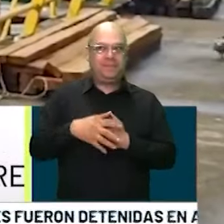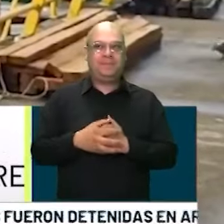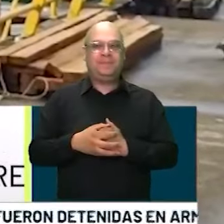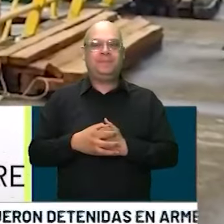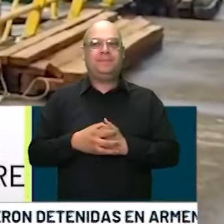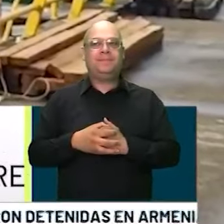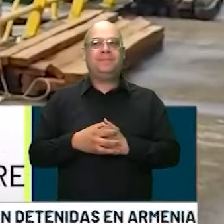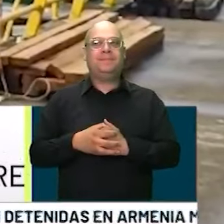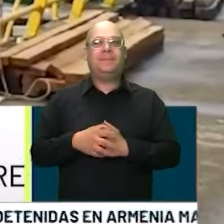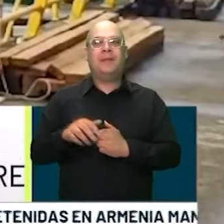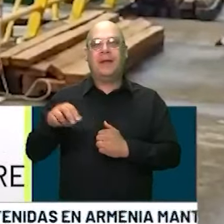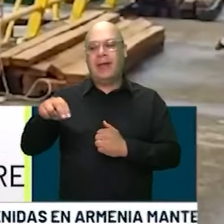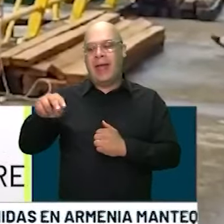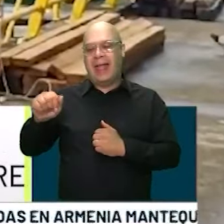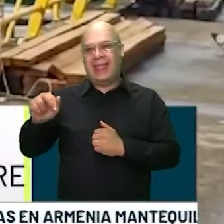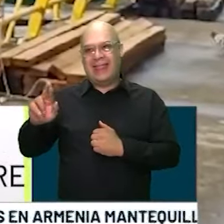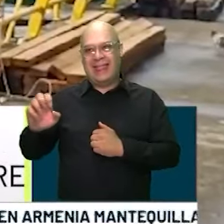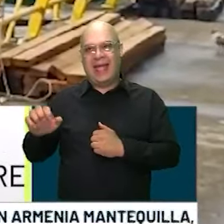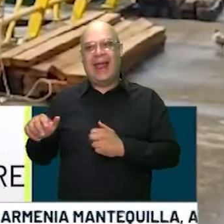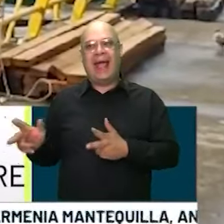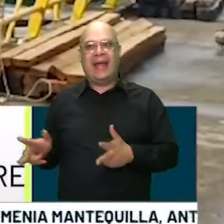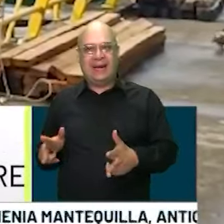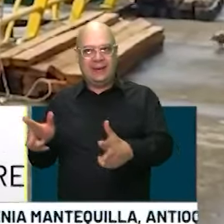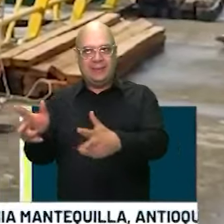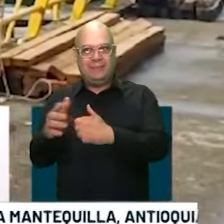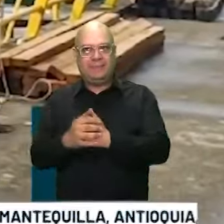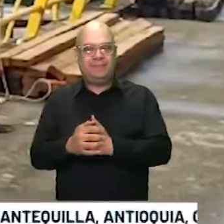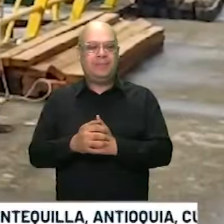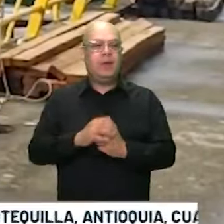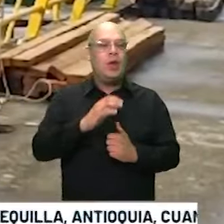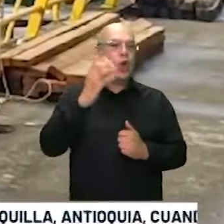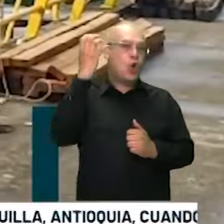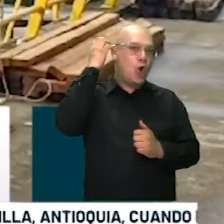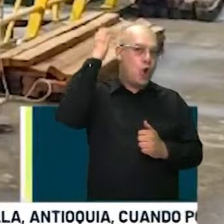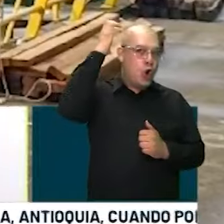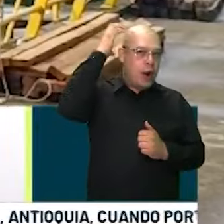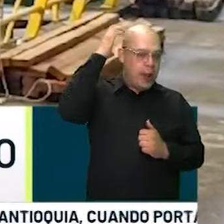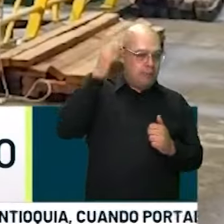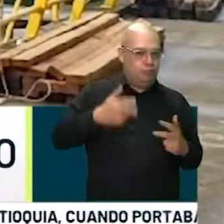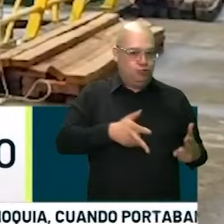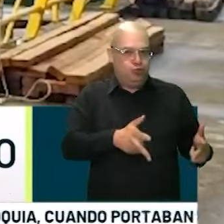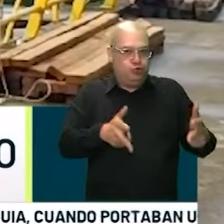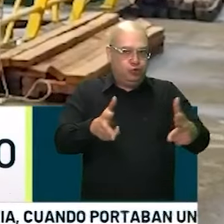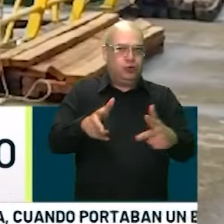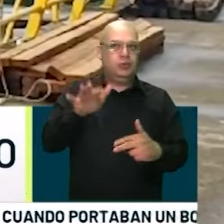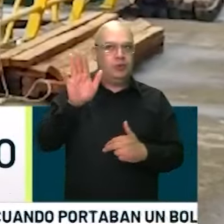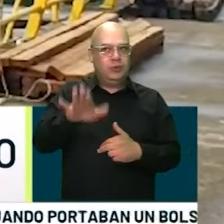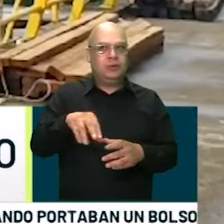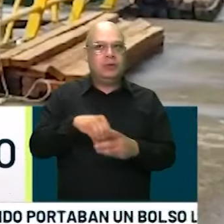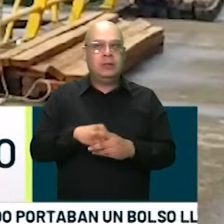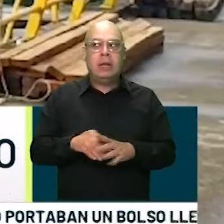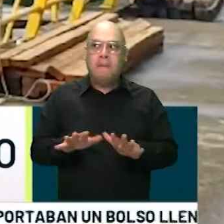Nare y el río Cocorna, los cuales en estos momentos se encuentran estables.